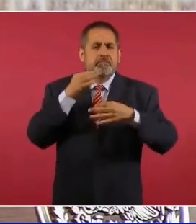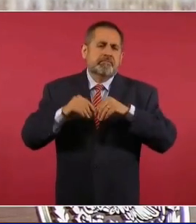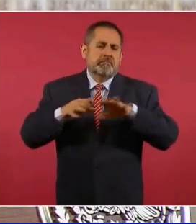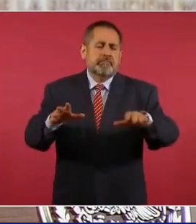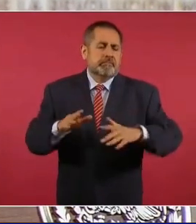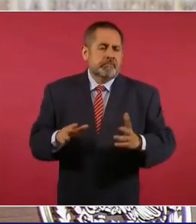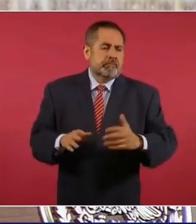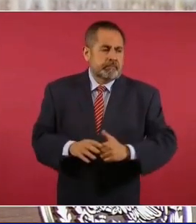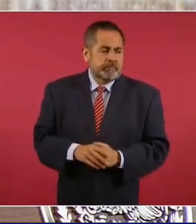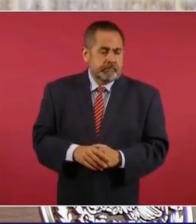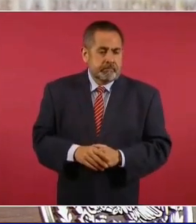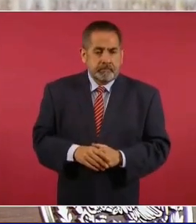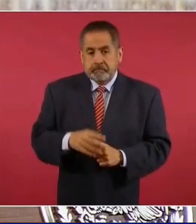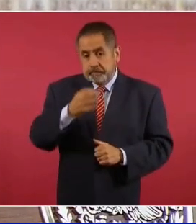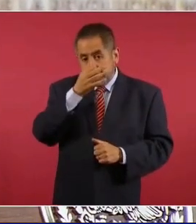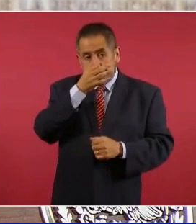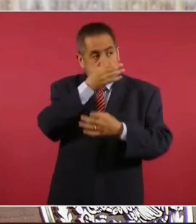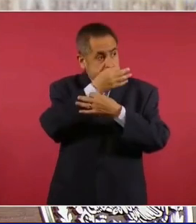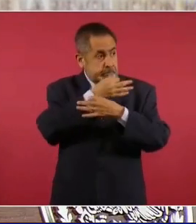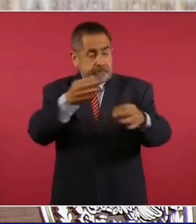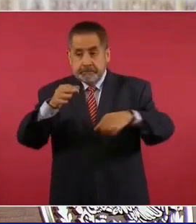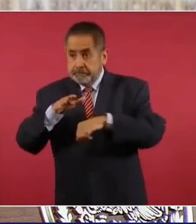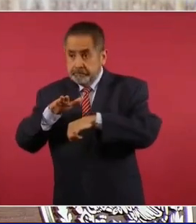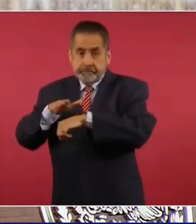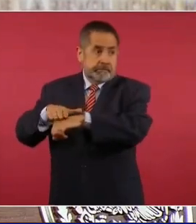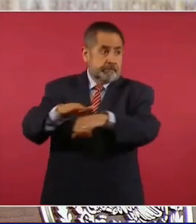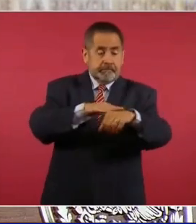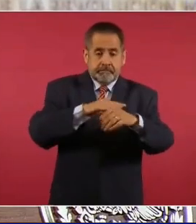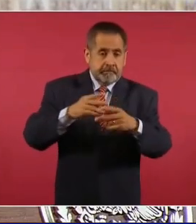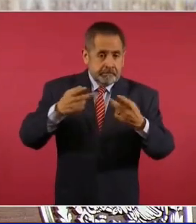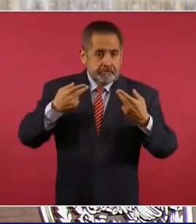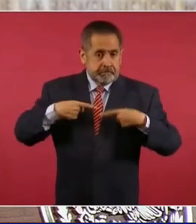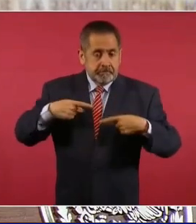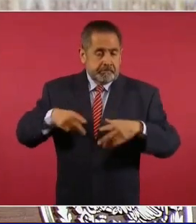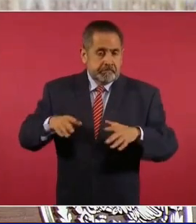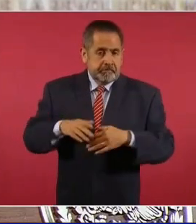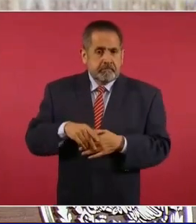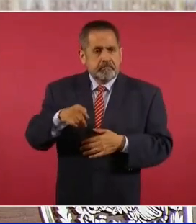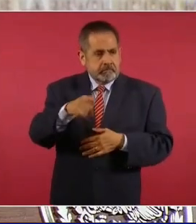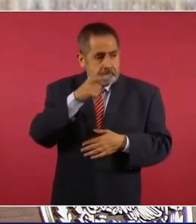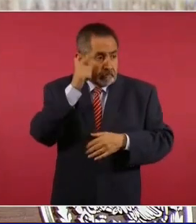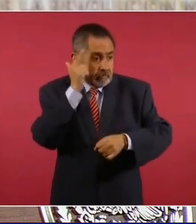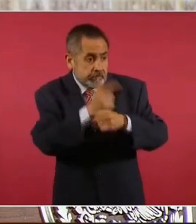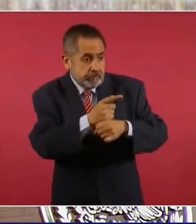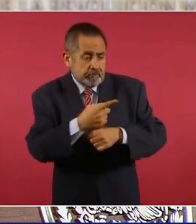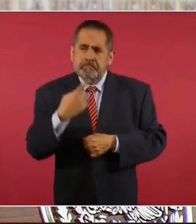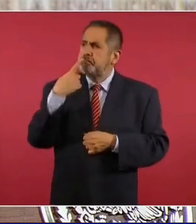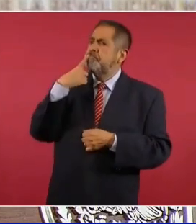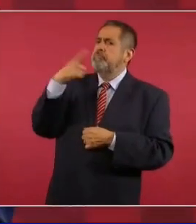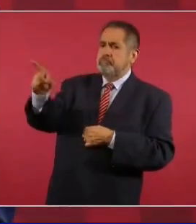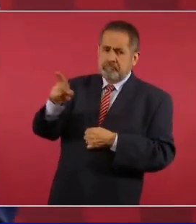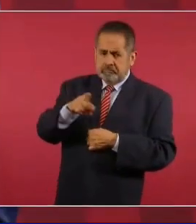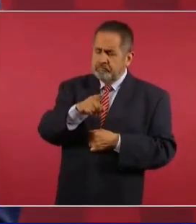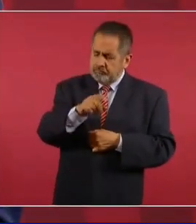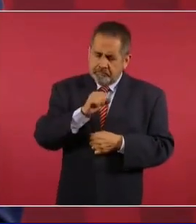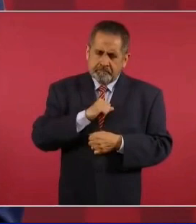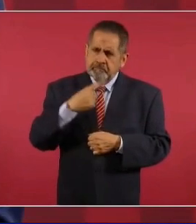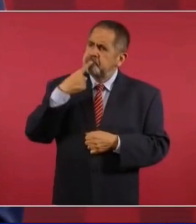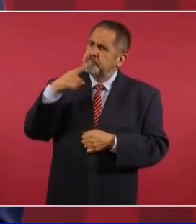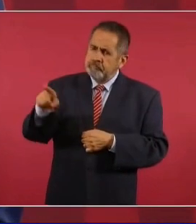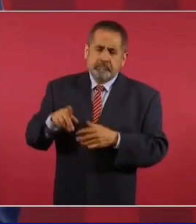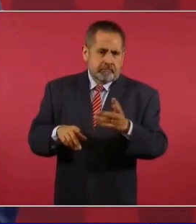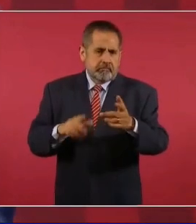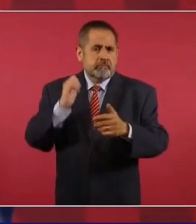tratando. Y decirle a la gente también que denuncie cuando le